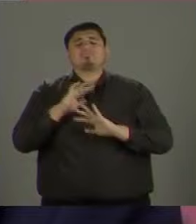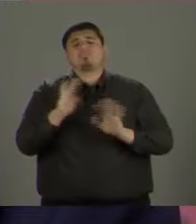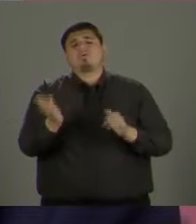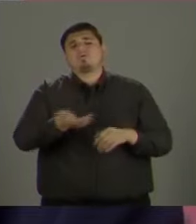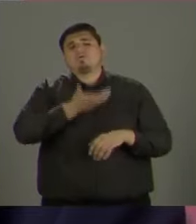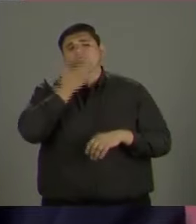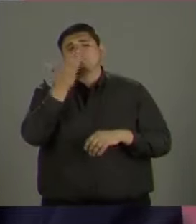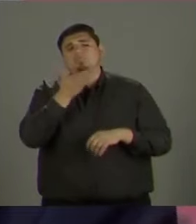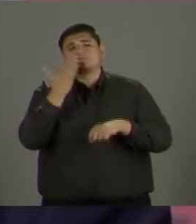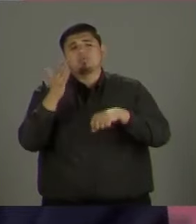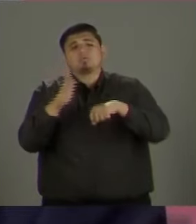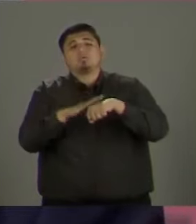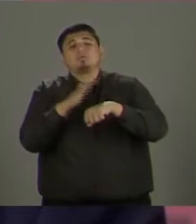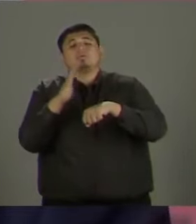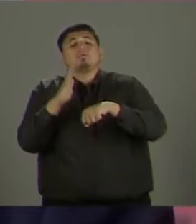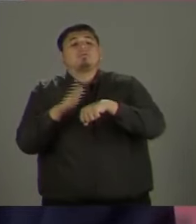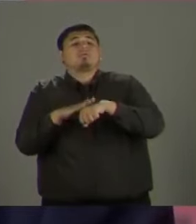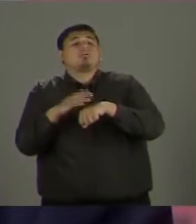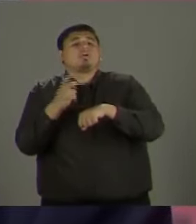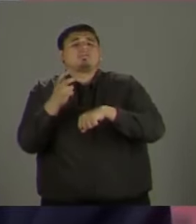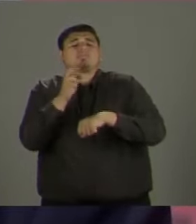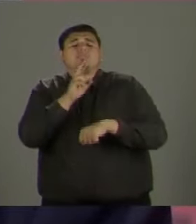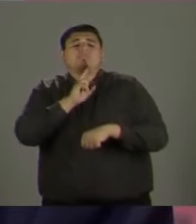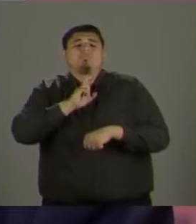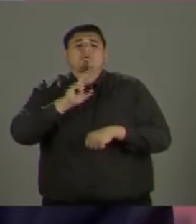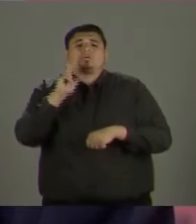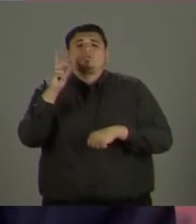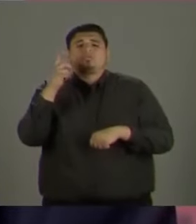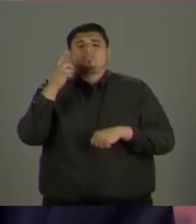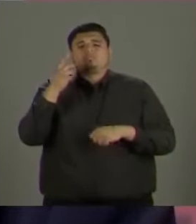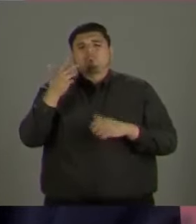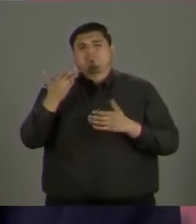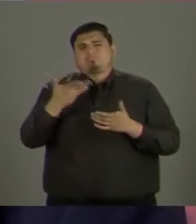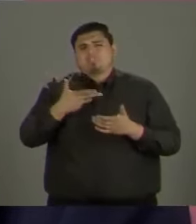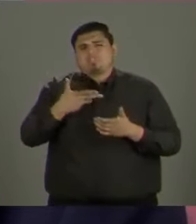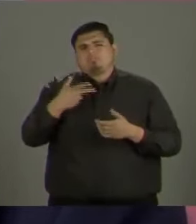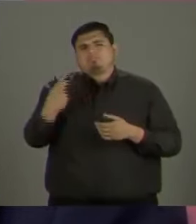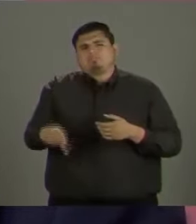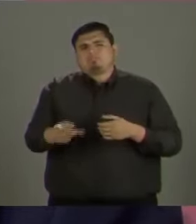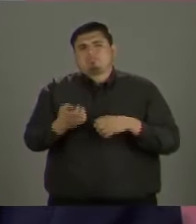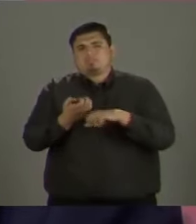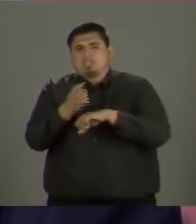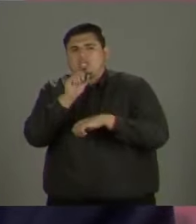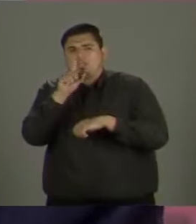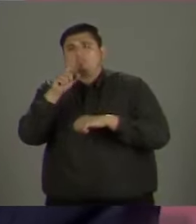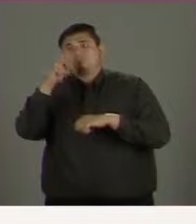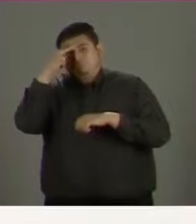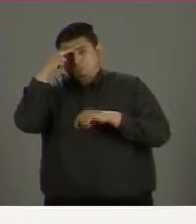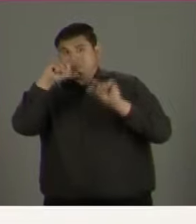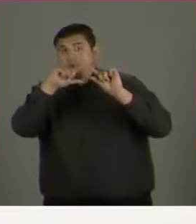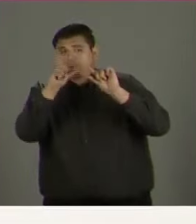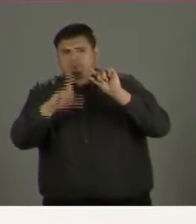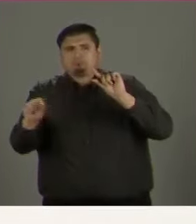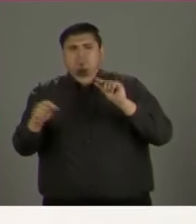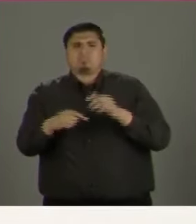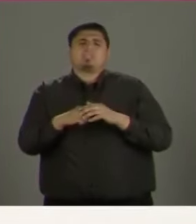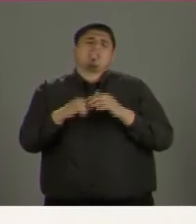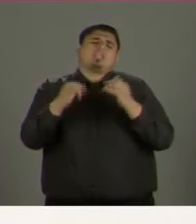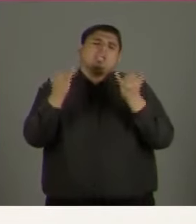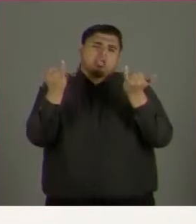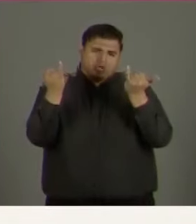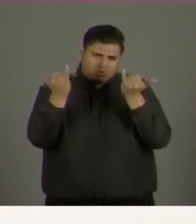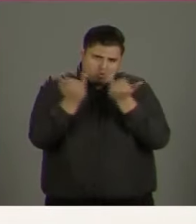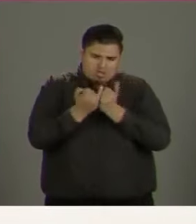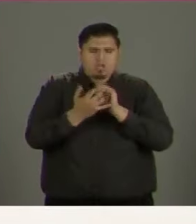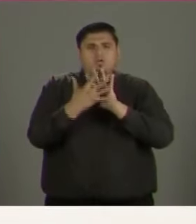mejores presidentes municipales del país. Eso es lo que te ofrezco para todo Jalisco. Un gobierno de